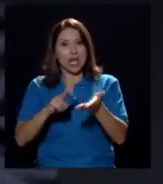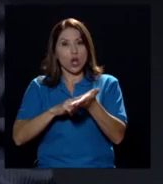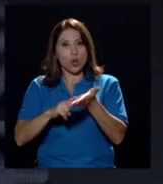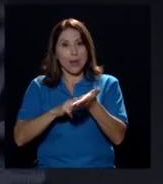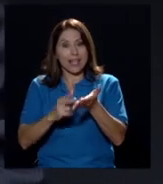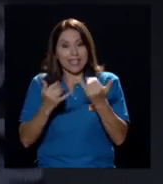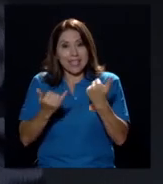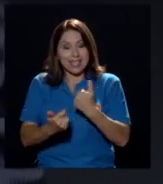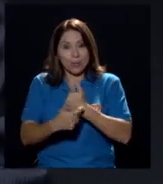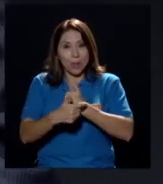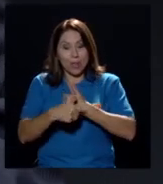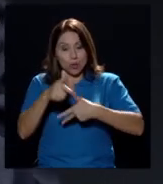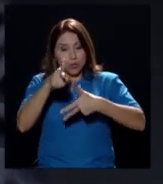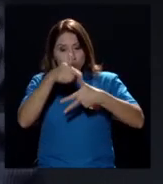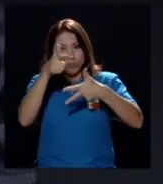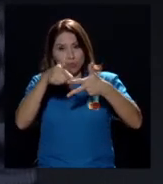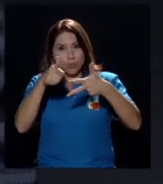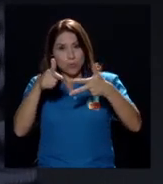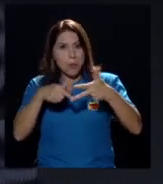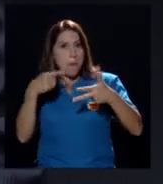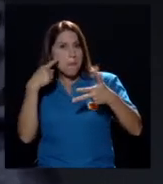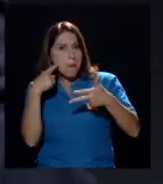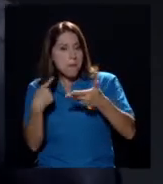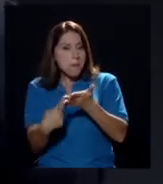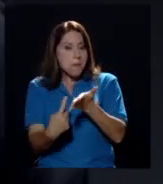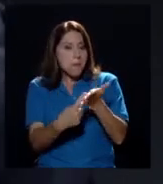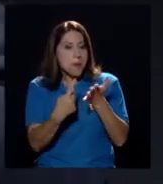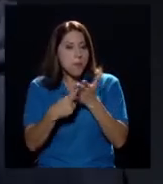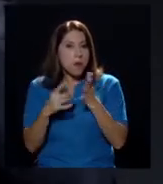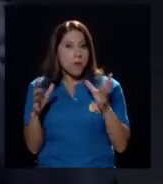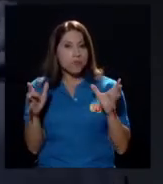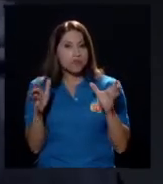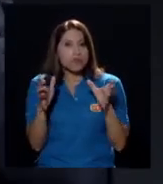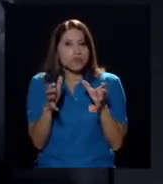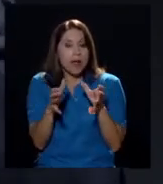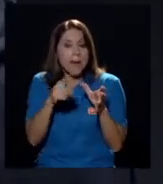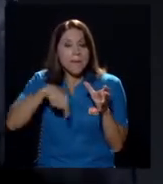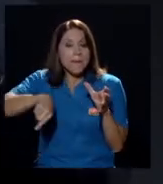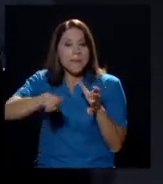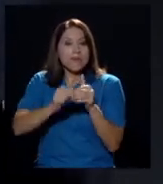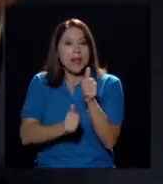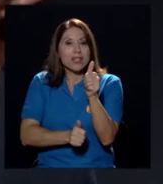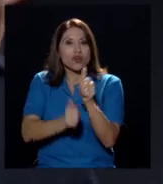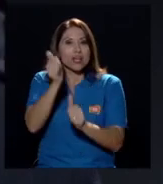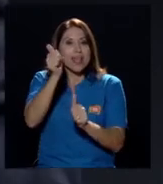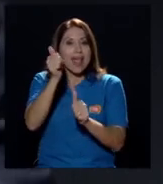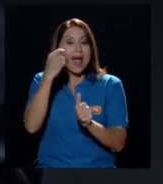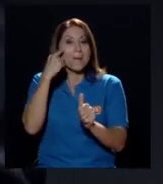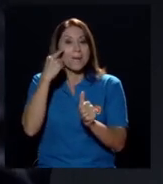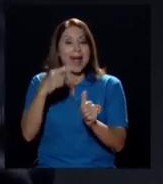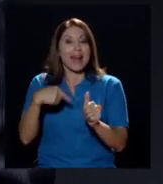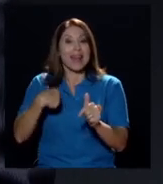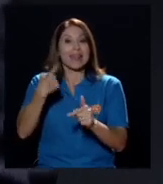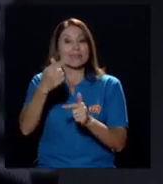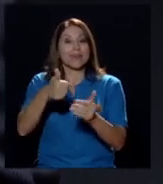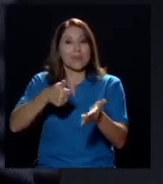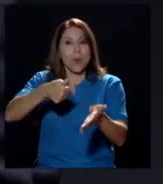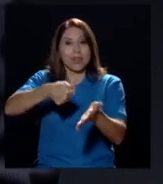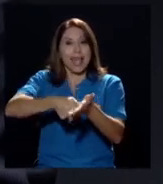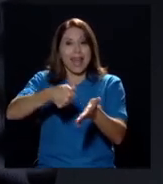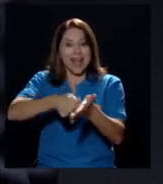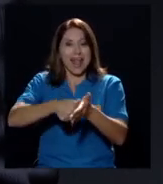formar una coalición para tener una mayoría, para votar al final también al canciller federal.